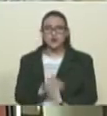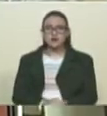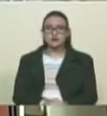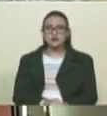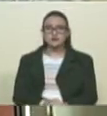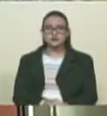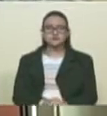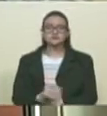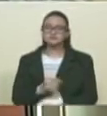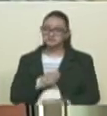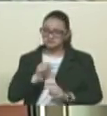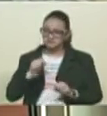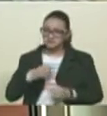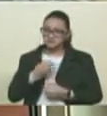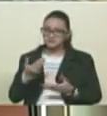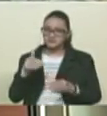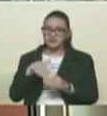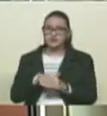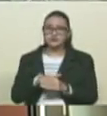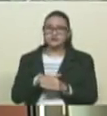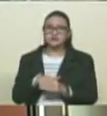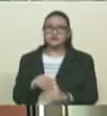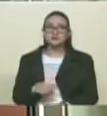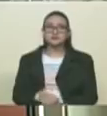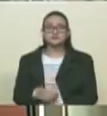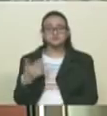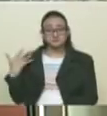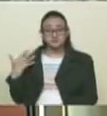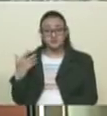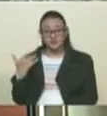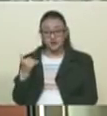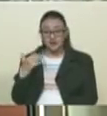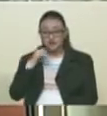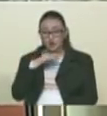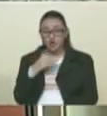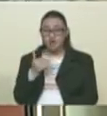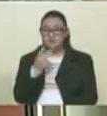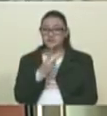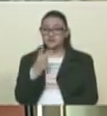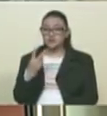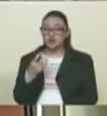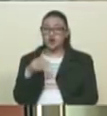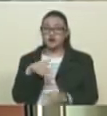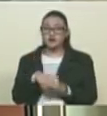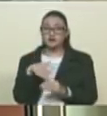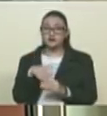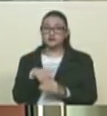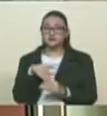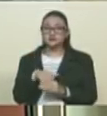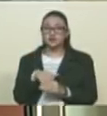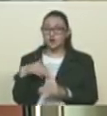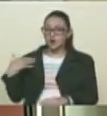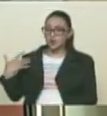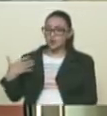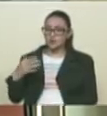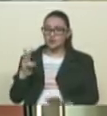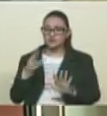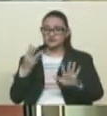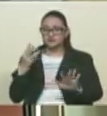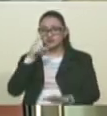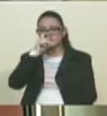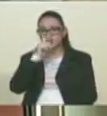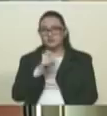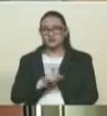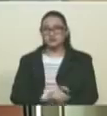plenamente. Hemos tenido 22 elecciones en los últimos 18